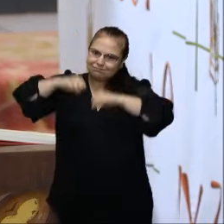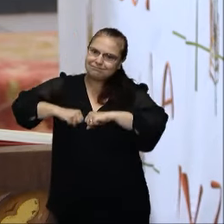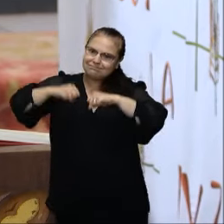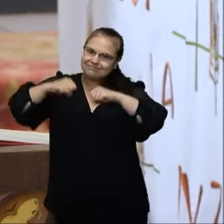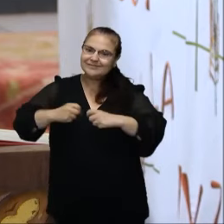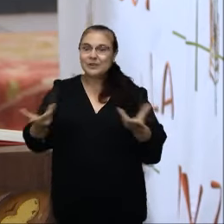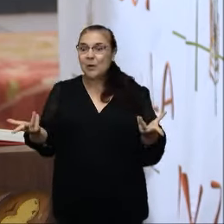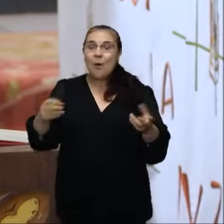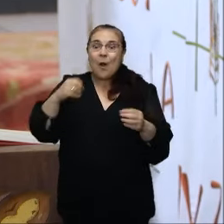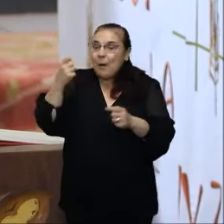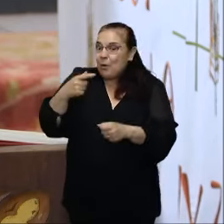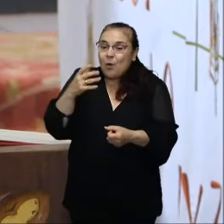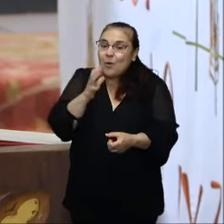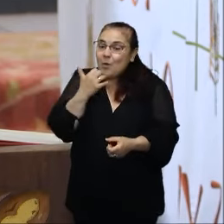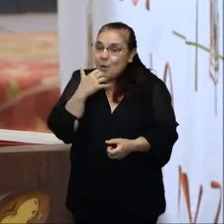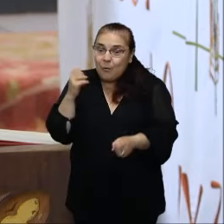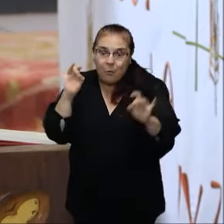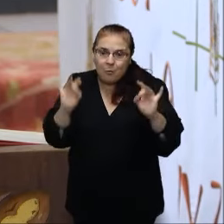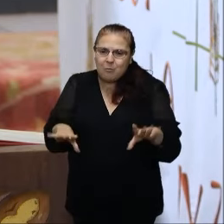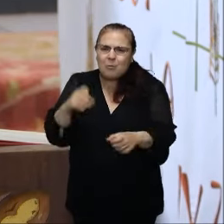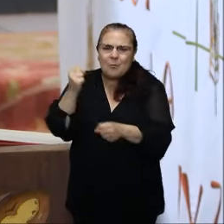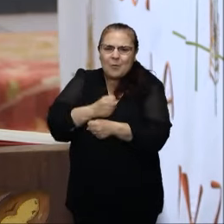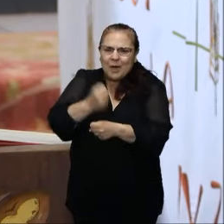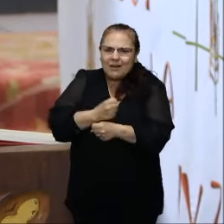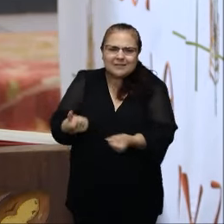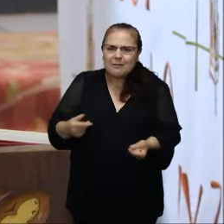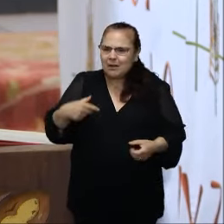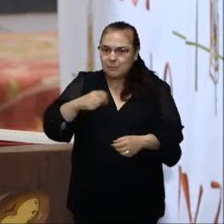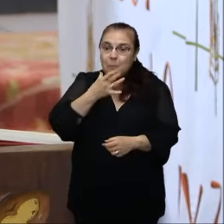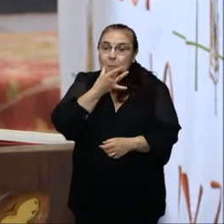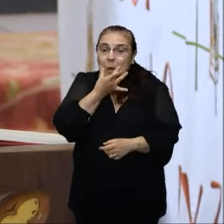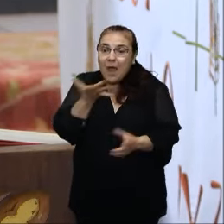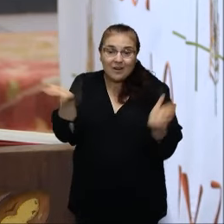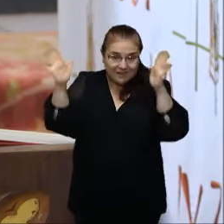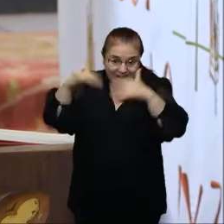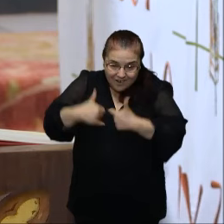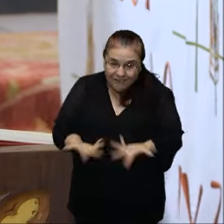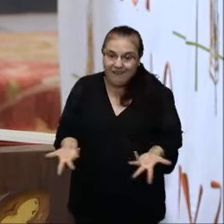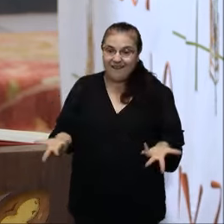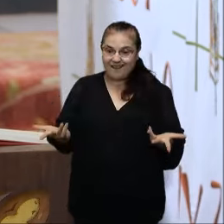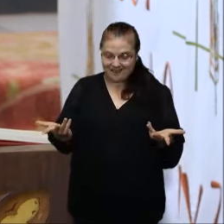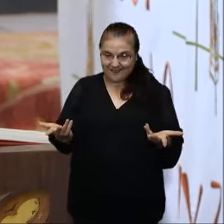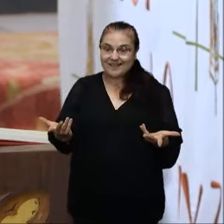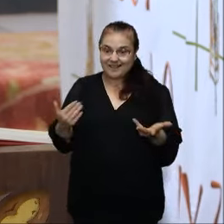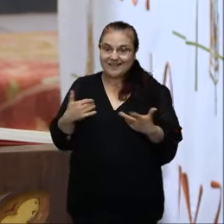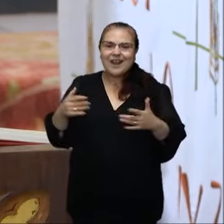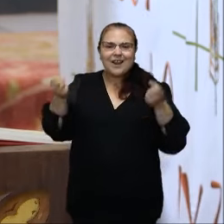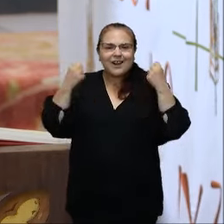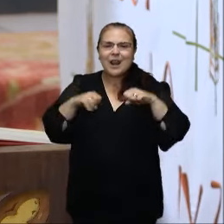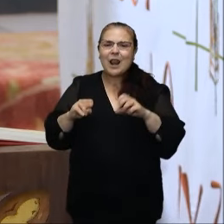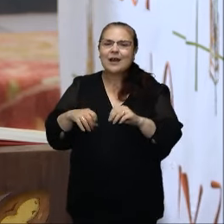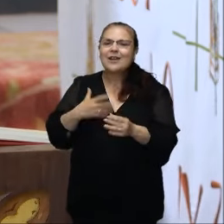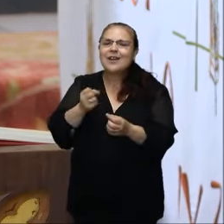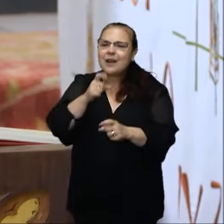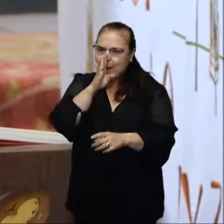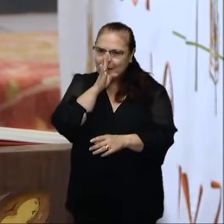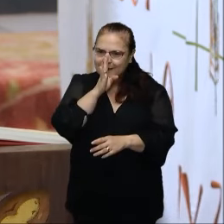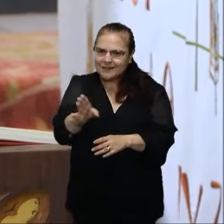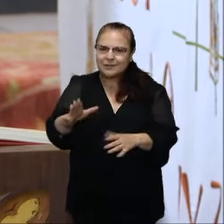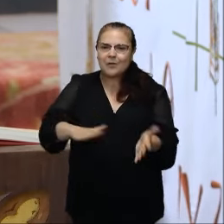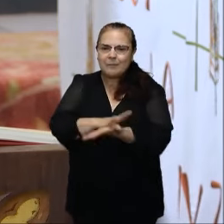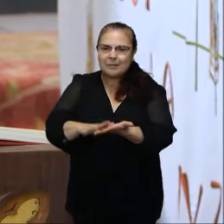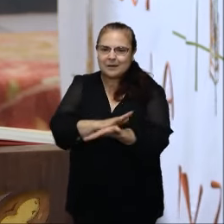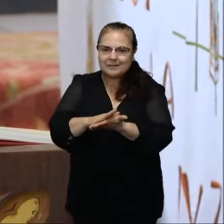como un obrero que no tiene de qué avergonzarse, que imparte con rectitud la palabra de la verdad.